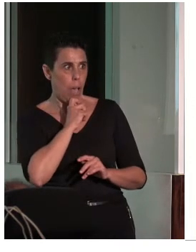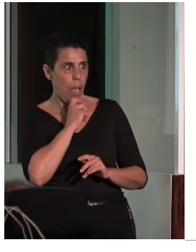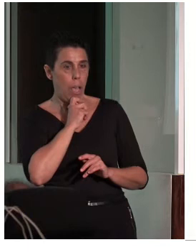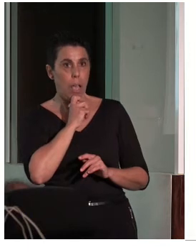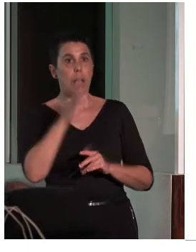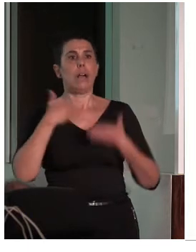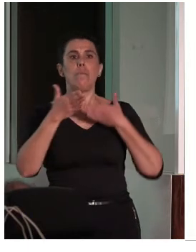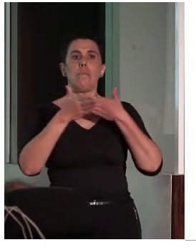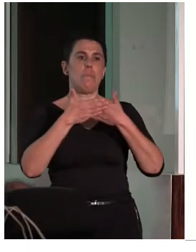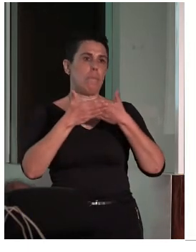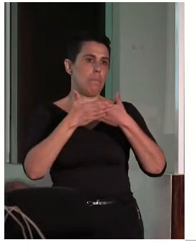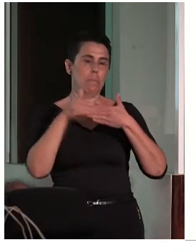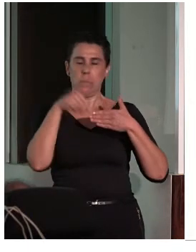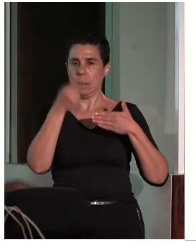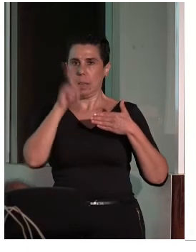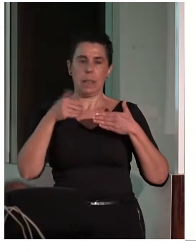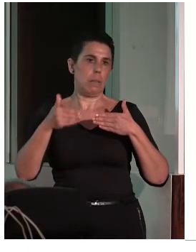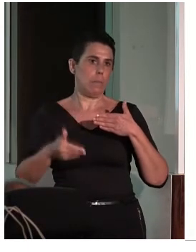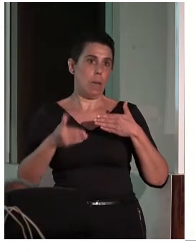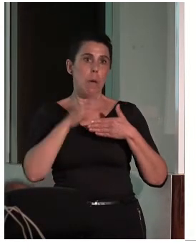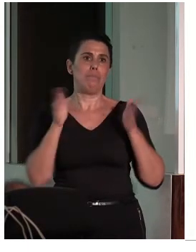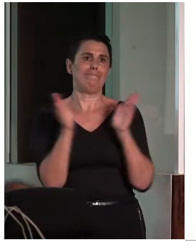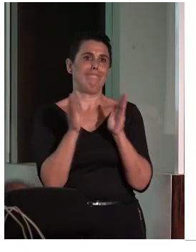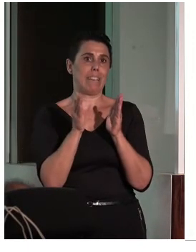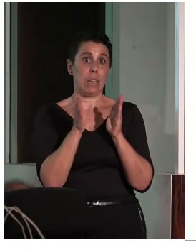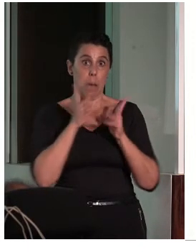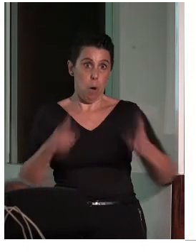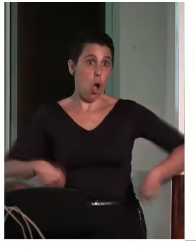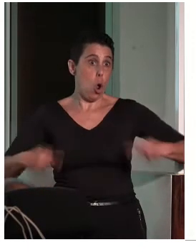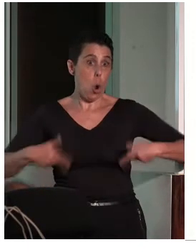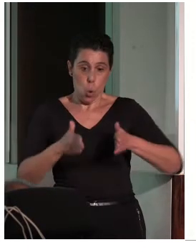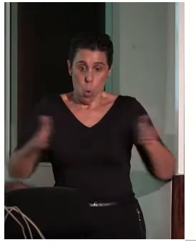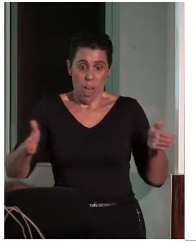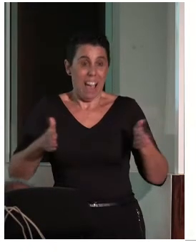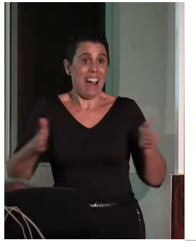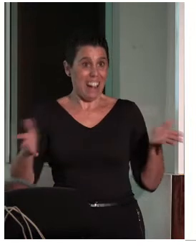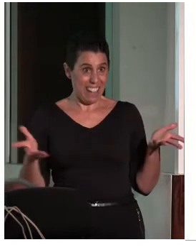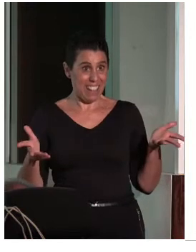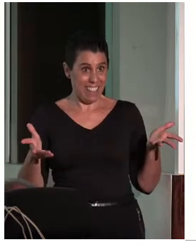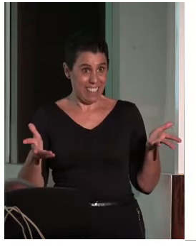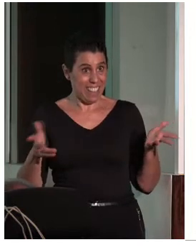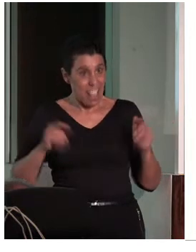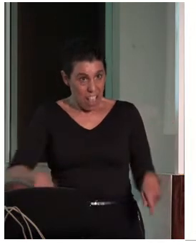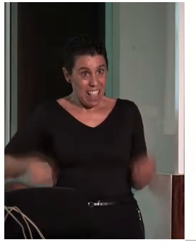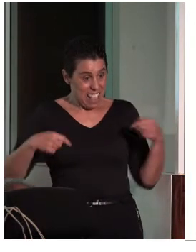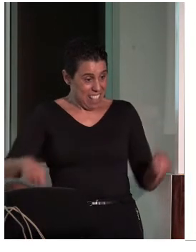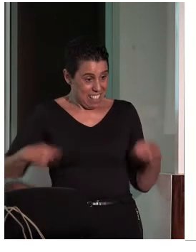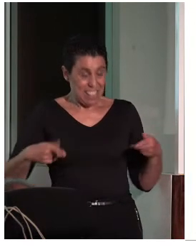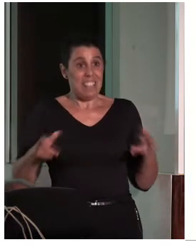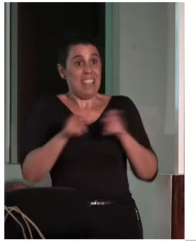Para nosotros las puertas son fundamentales, por nuestras dimensiones, por nuestras dimensiones que cada vez son más